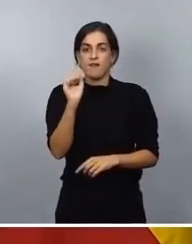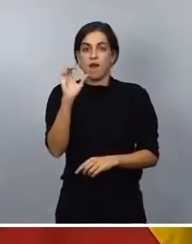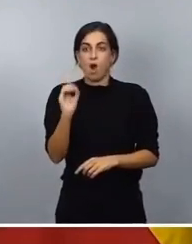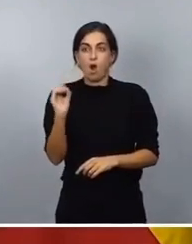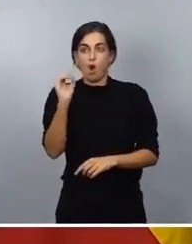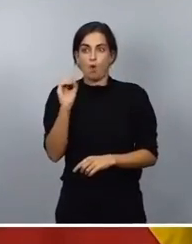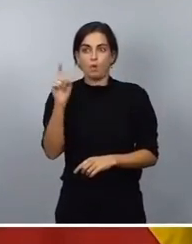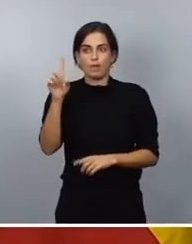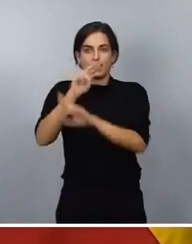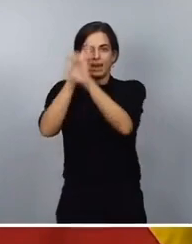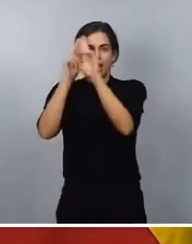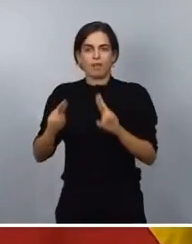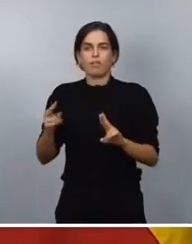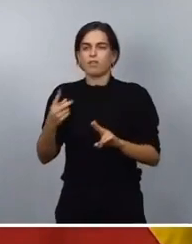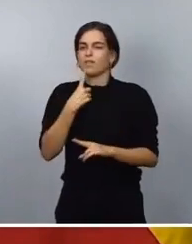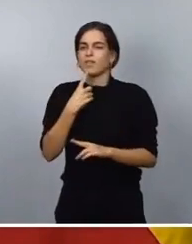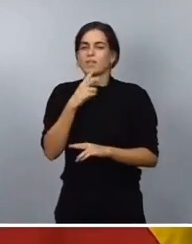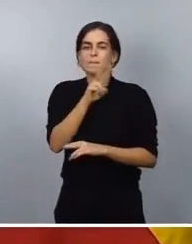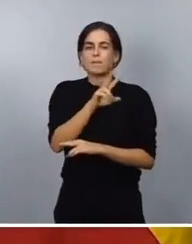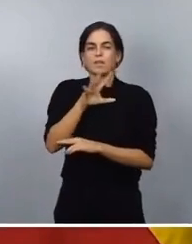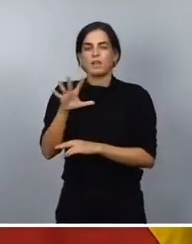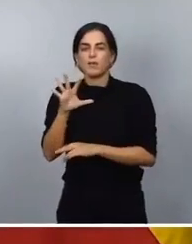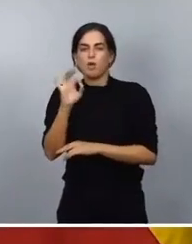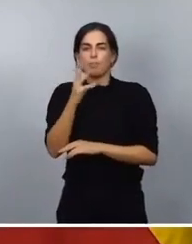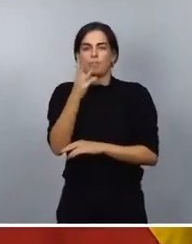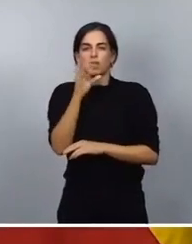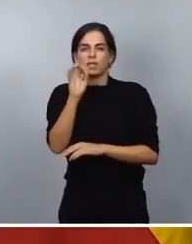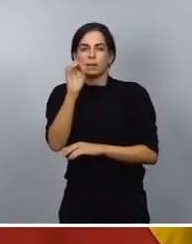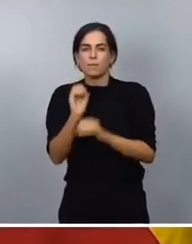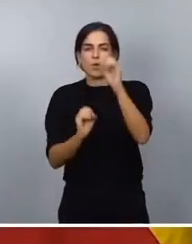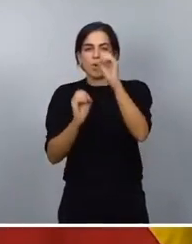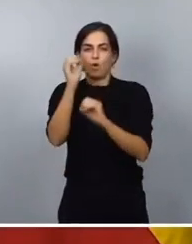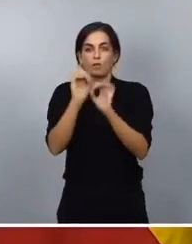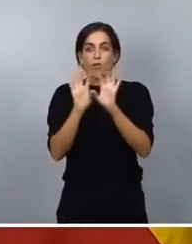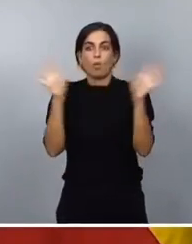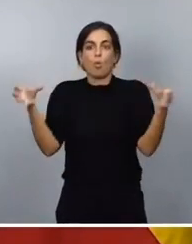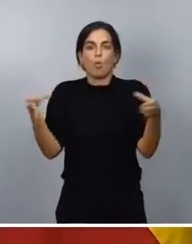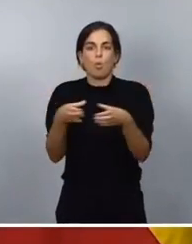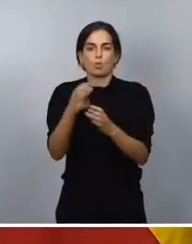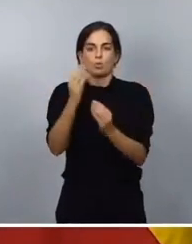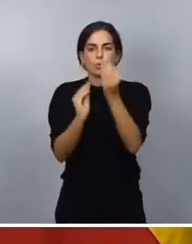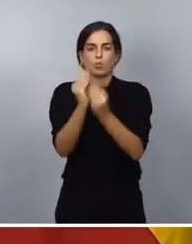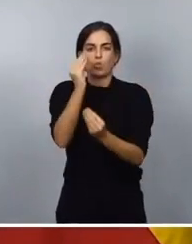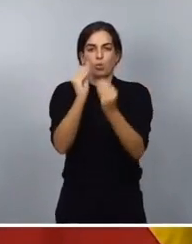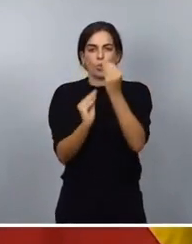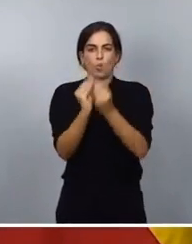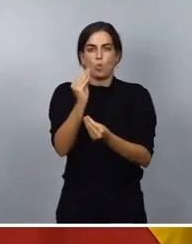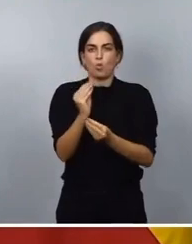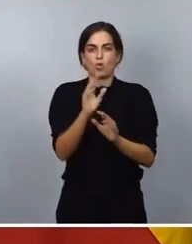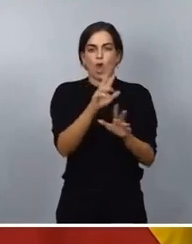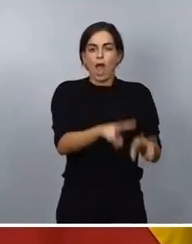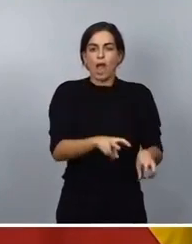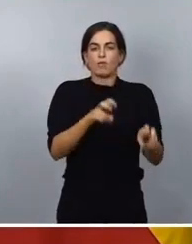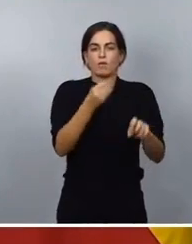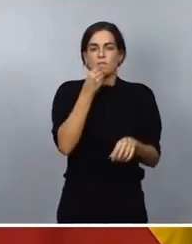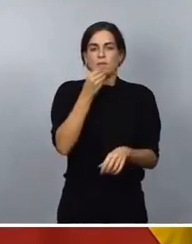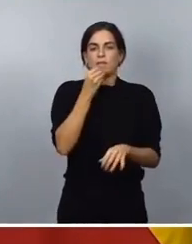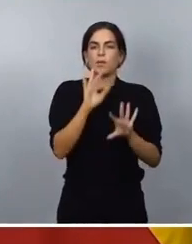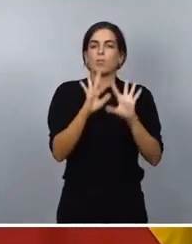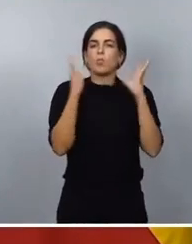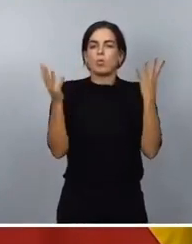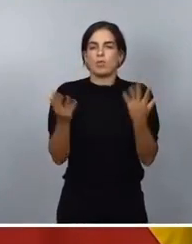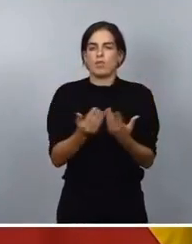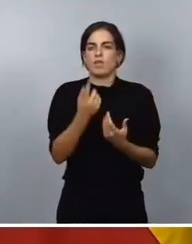un 25 y un 30% del conjunto de la producción agroalimentaria mundial las cantidades que son